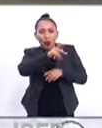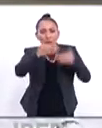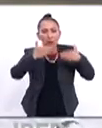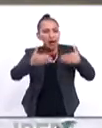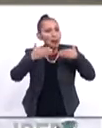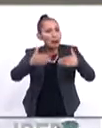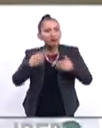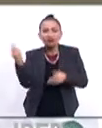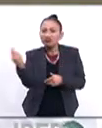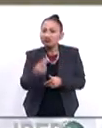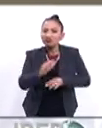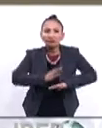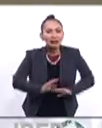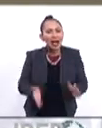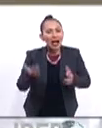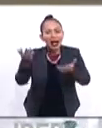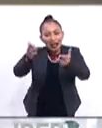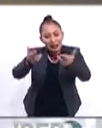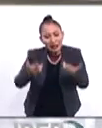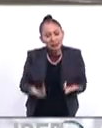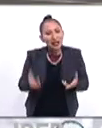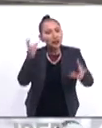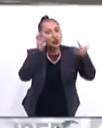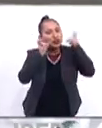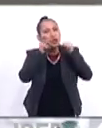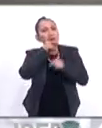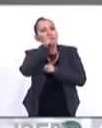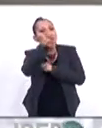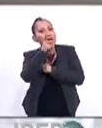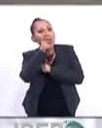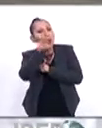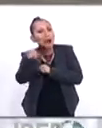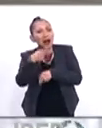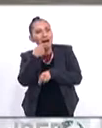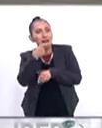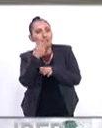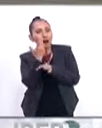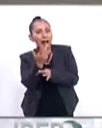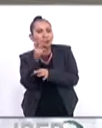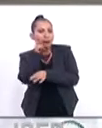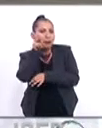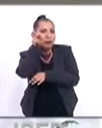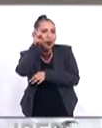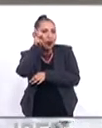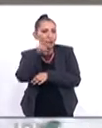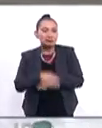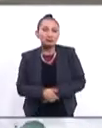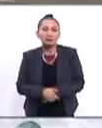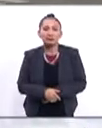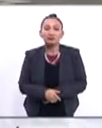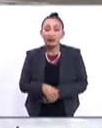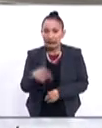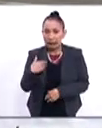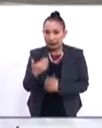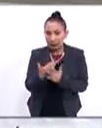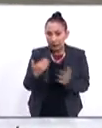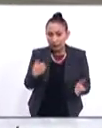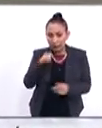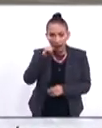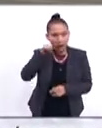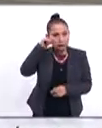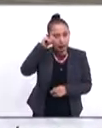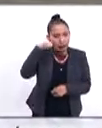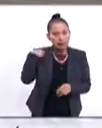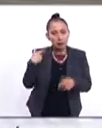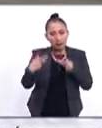de esa necesidad de recibir o de escuchar la palabra del Papa Francisco previamente ayer